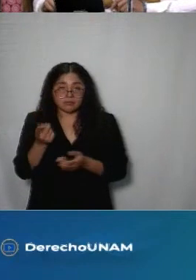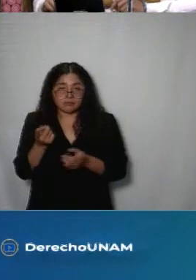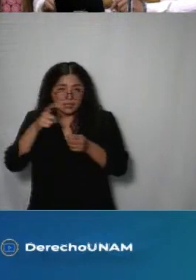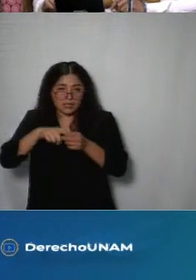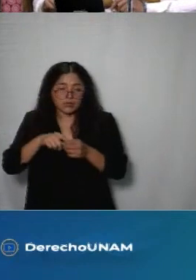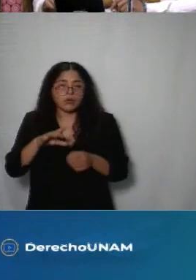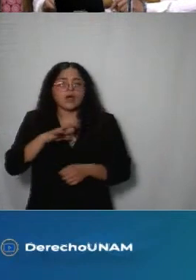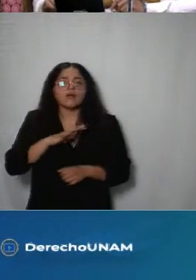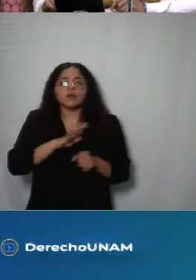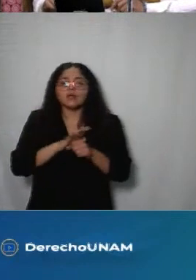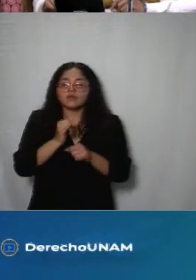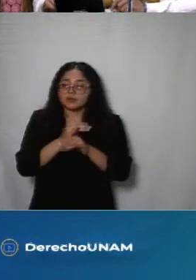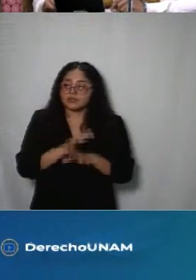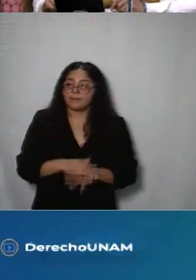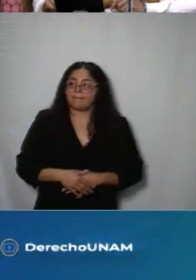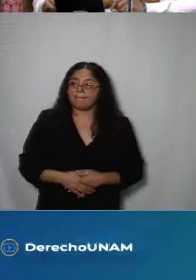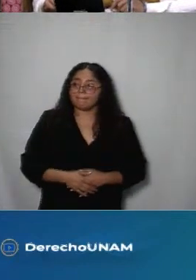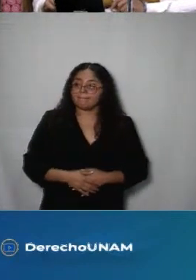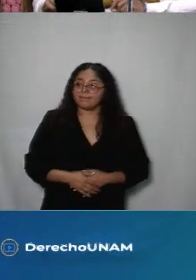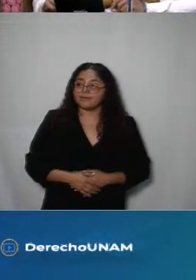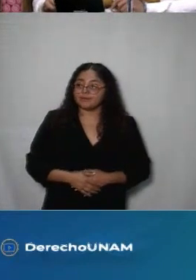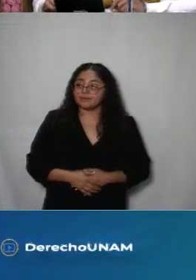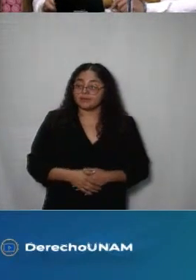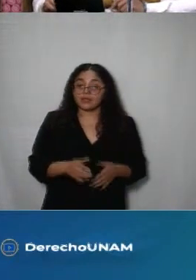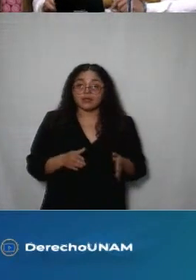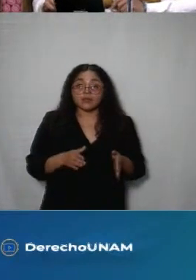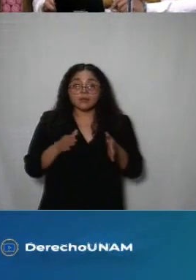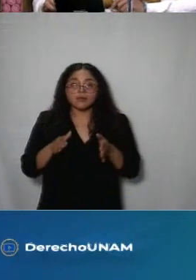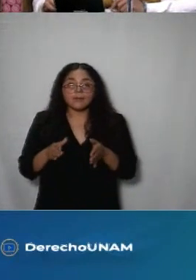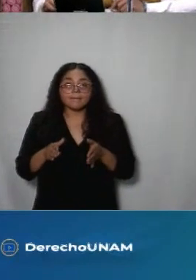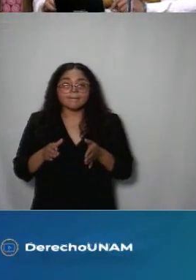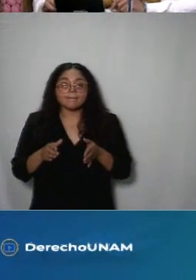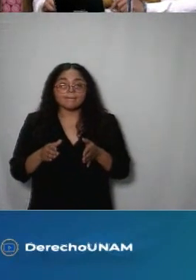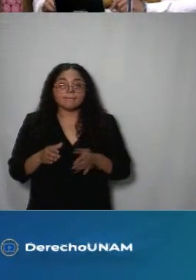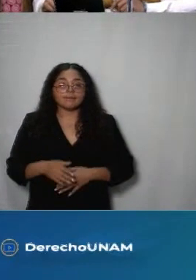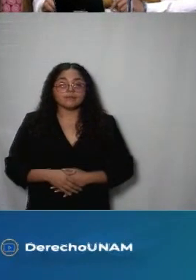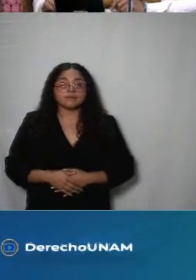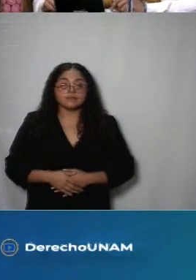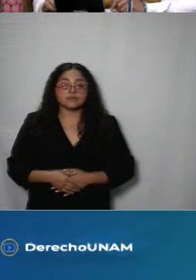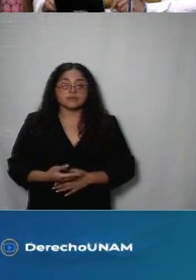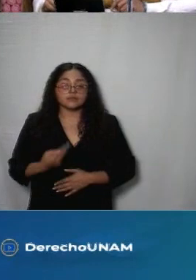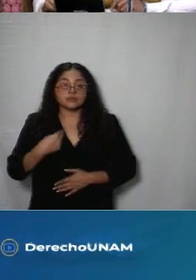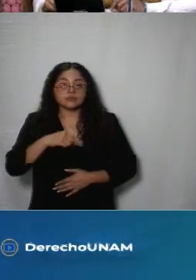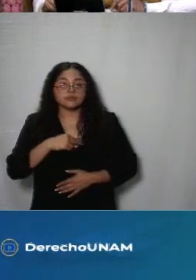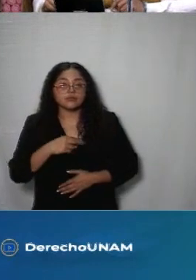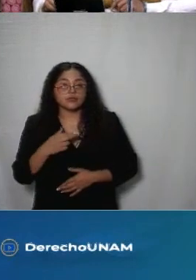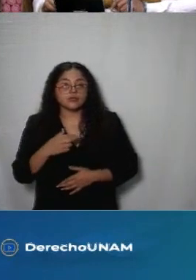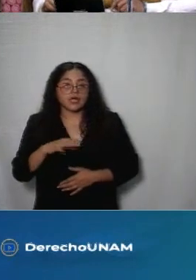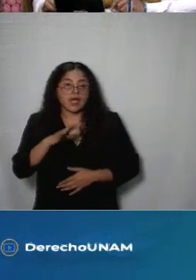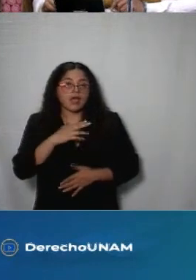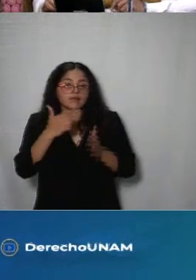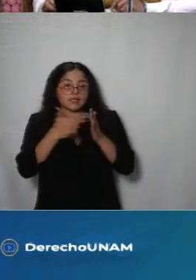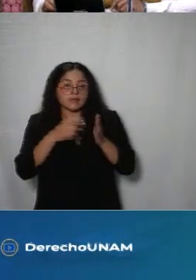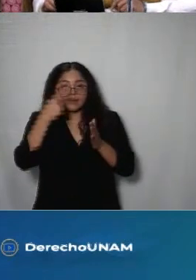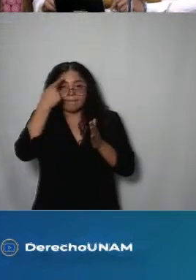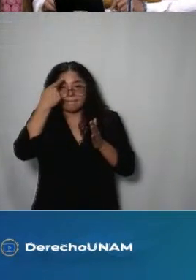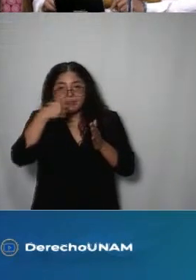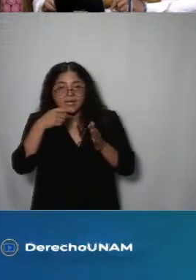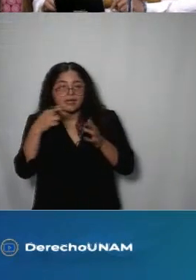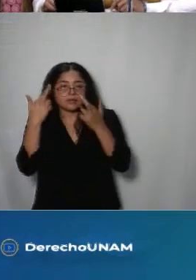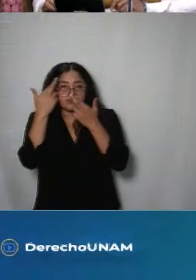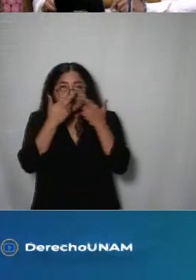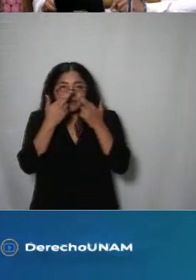Transparencia por otro lado mediante un sistema de filtrado del texto de solicitudes de acceso a la información del